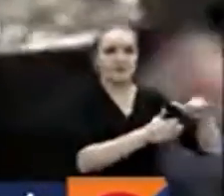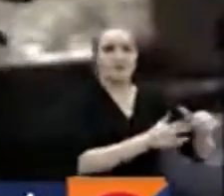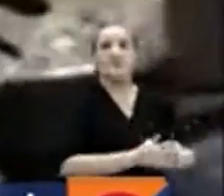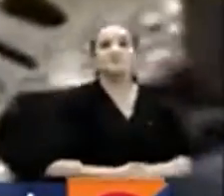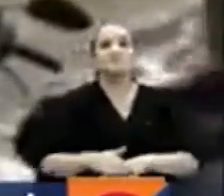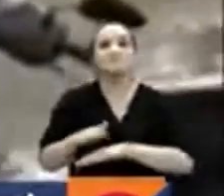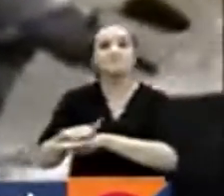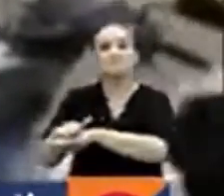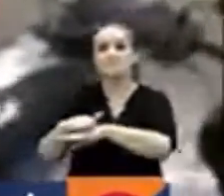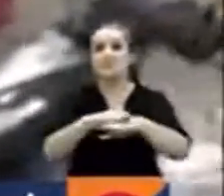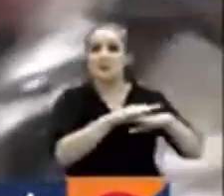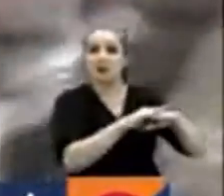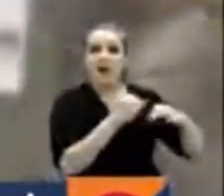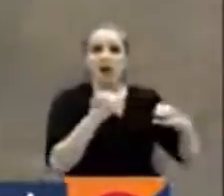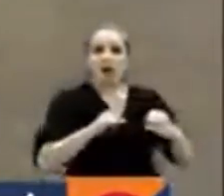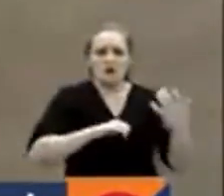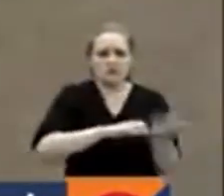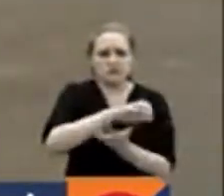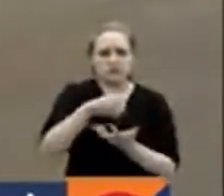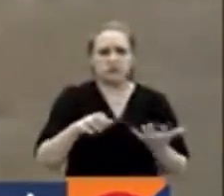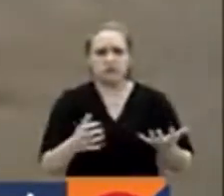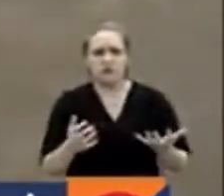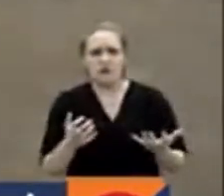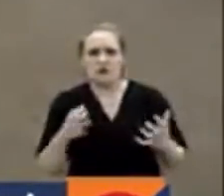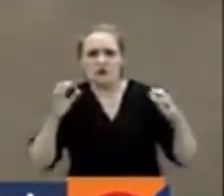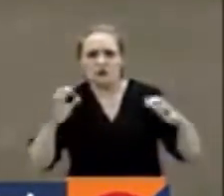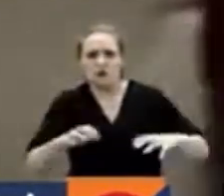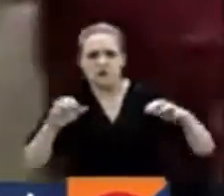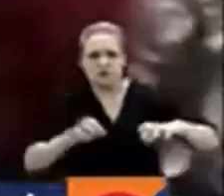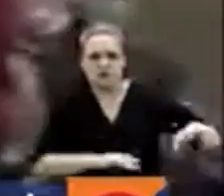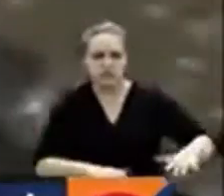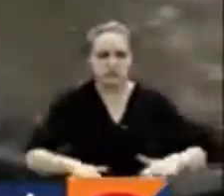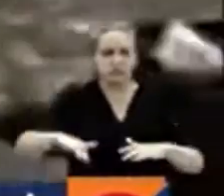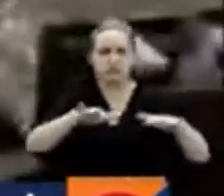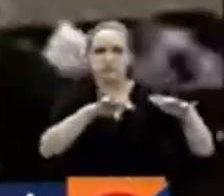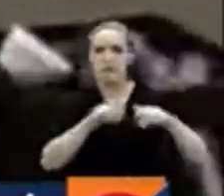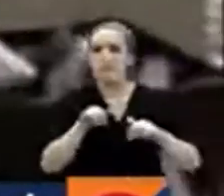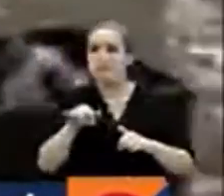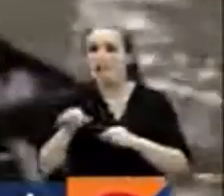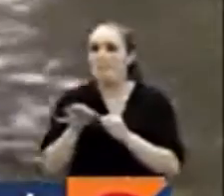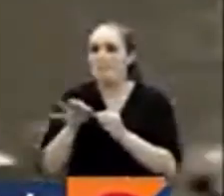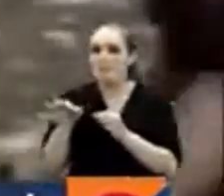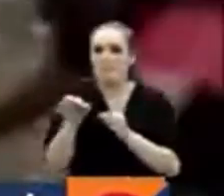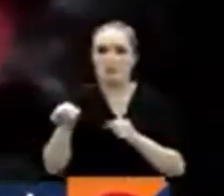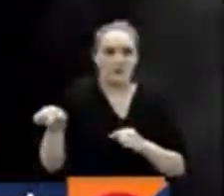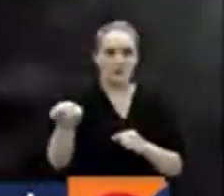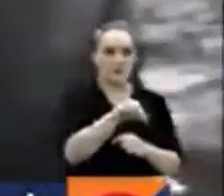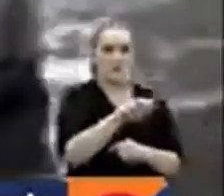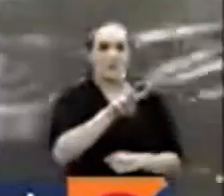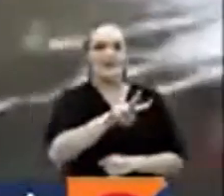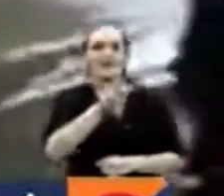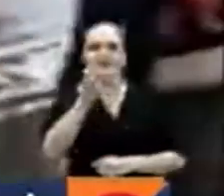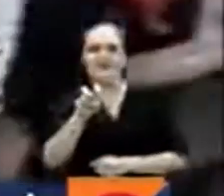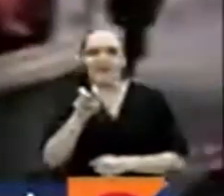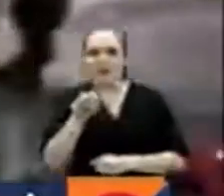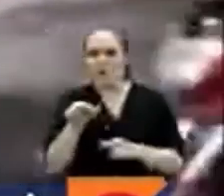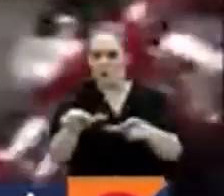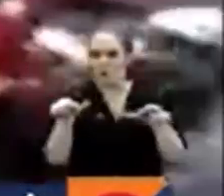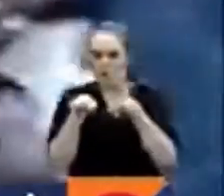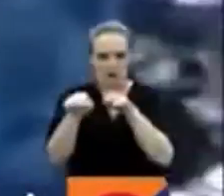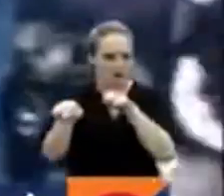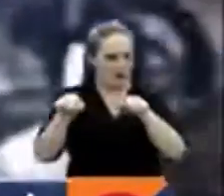instalaron el puesto de mando unificado para adelantar el monitoreo en 27 puntos de atención en la ciudad. Asimismo, hicieron entrega de ayudas